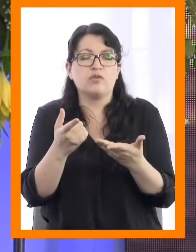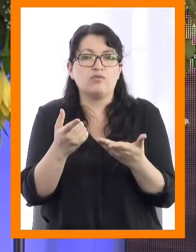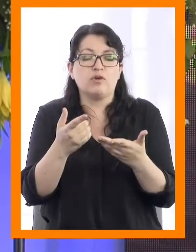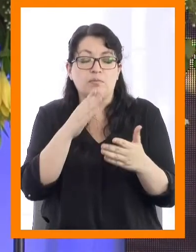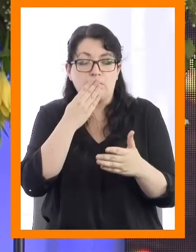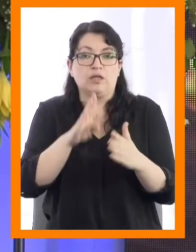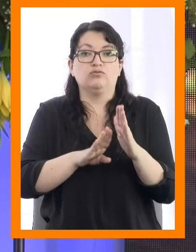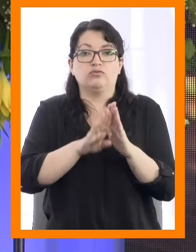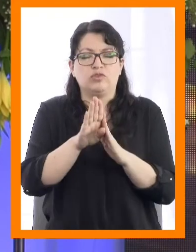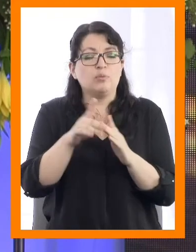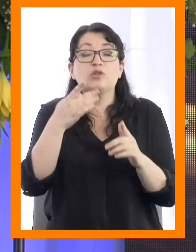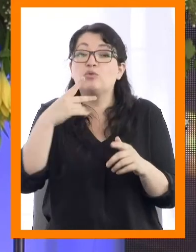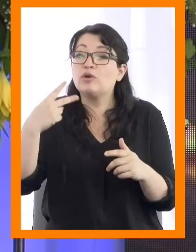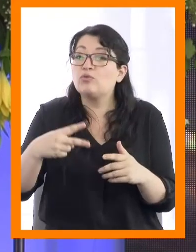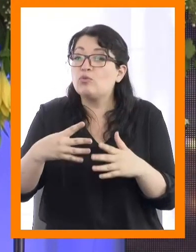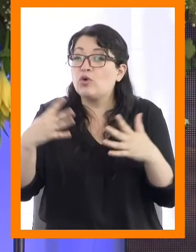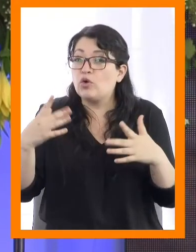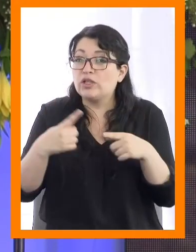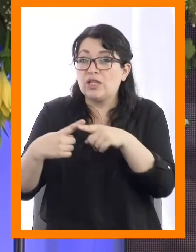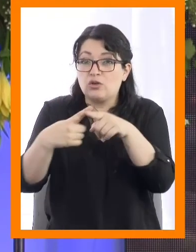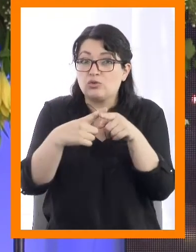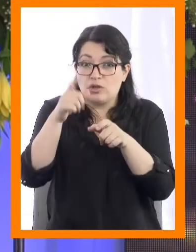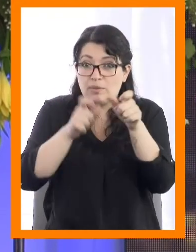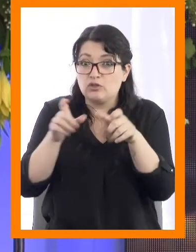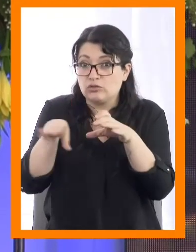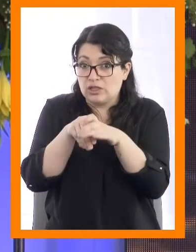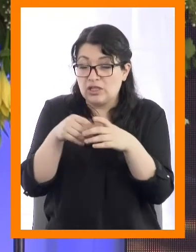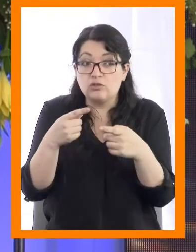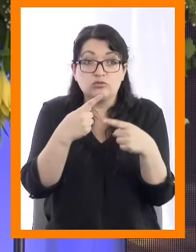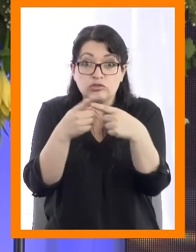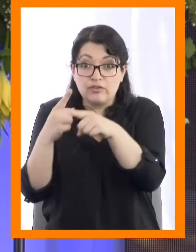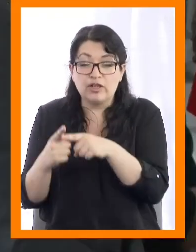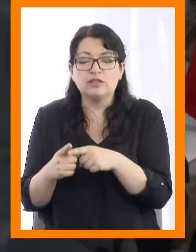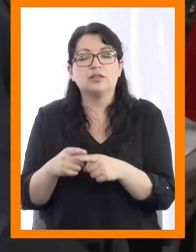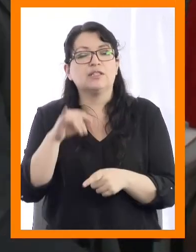cívicos fundamentales entre los miembros de una sociedad plural y diversa?